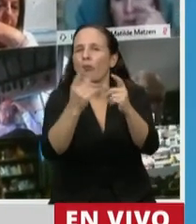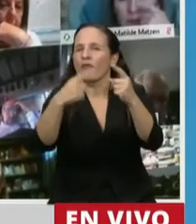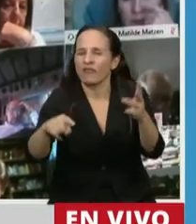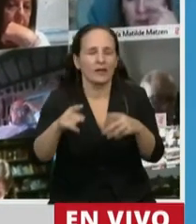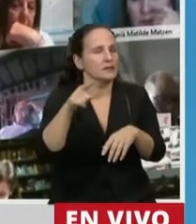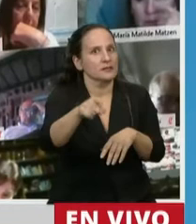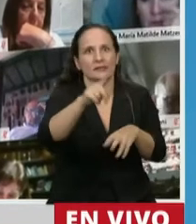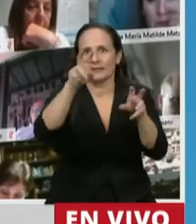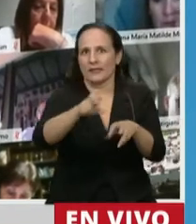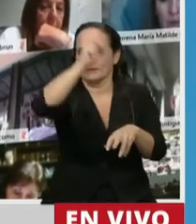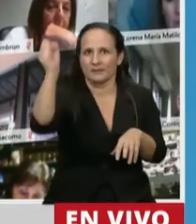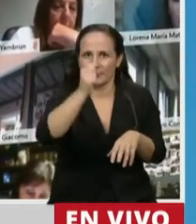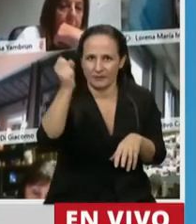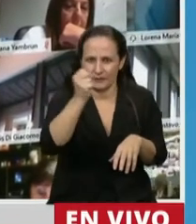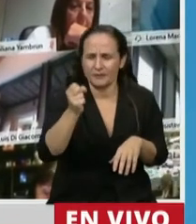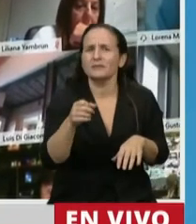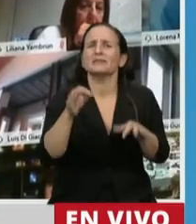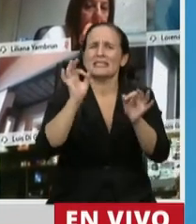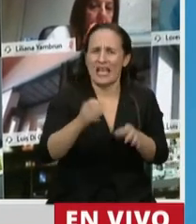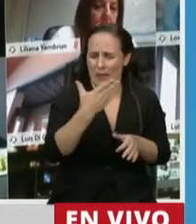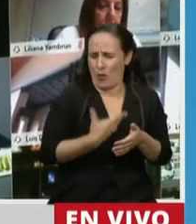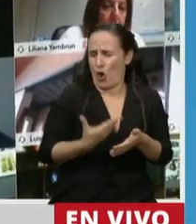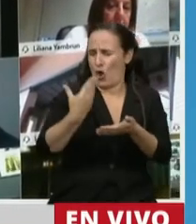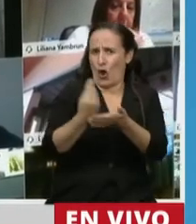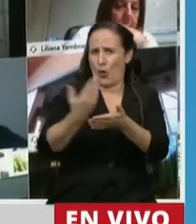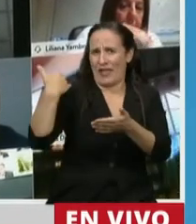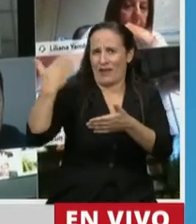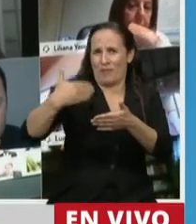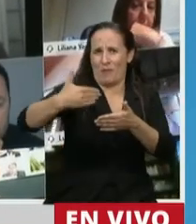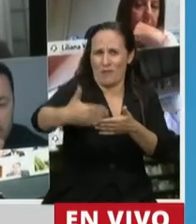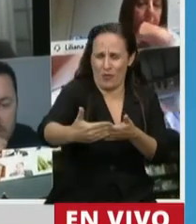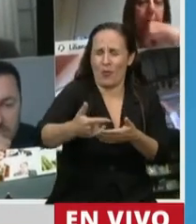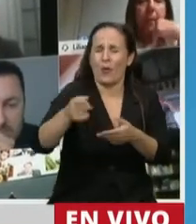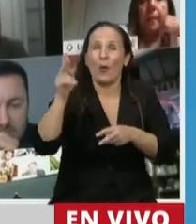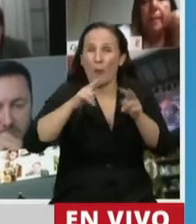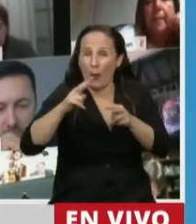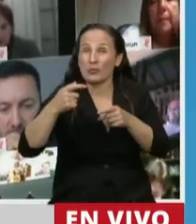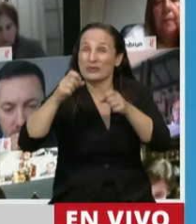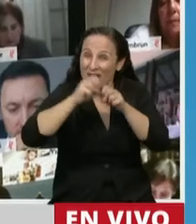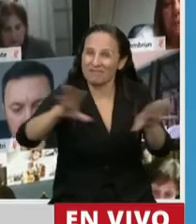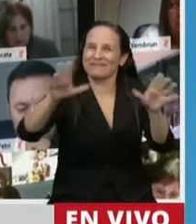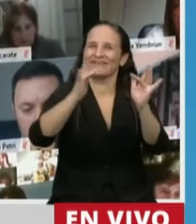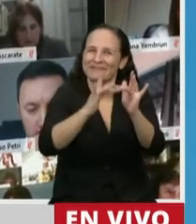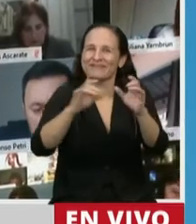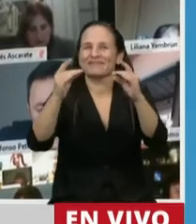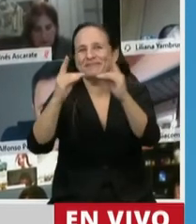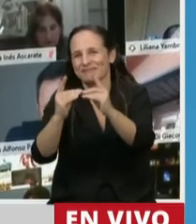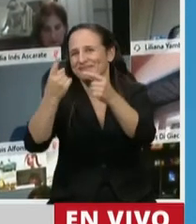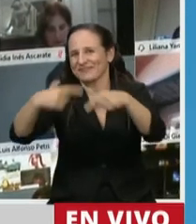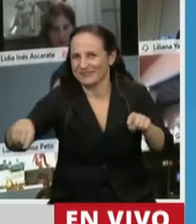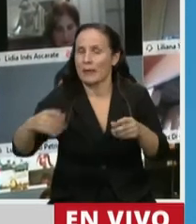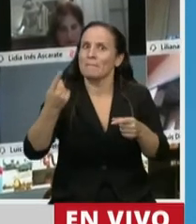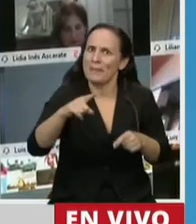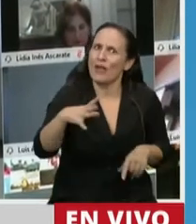más allá de los esfuerzos que han puesto los últimos gobiernos en lograr conectividad, que todavía falta mucho para que los